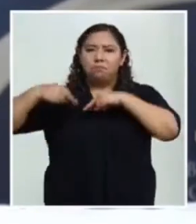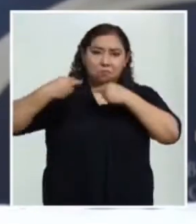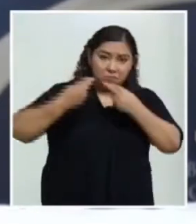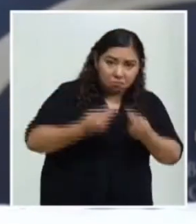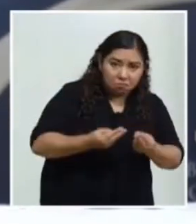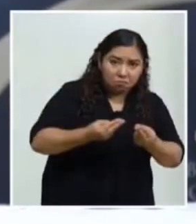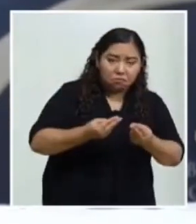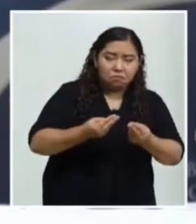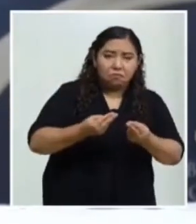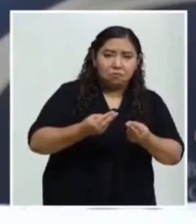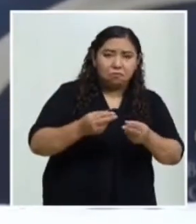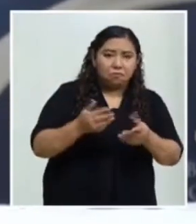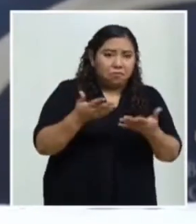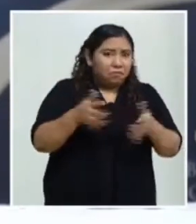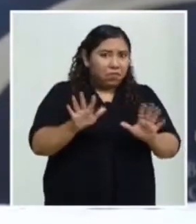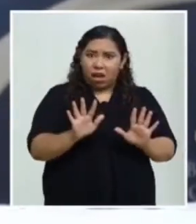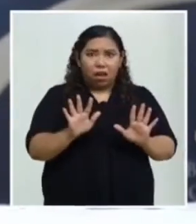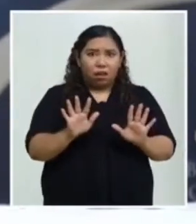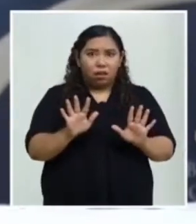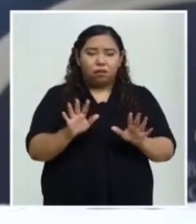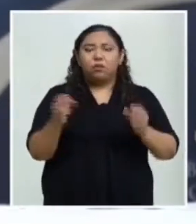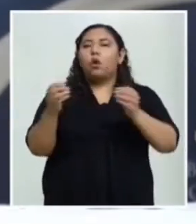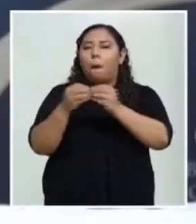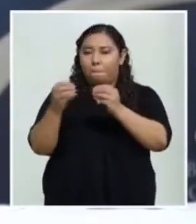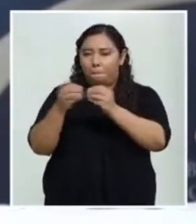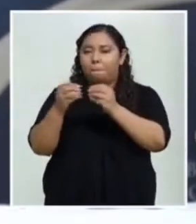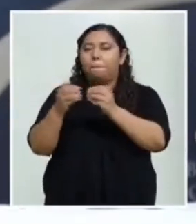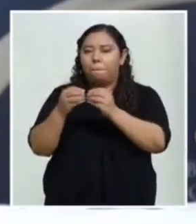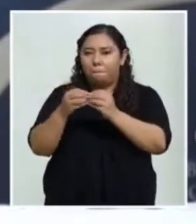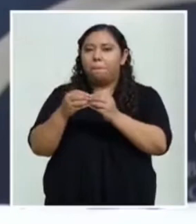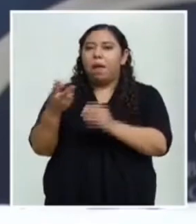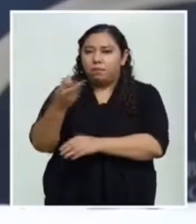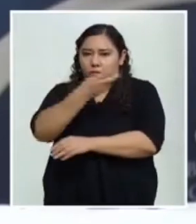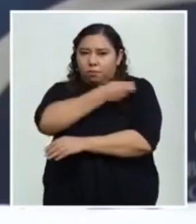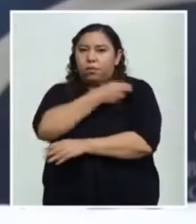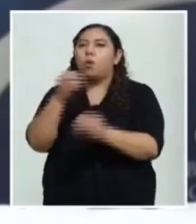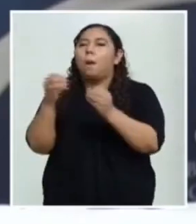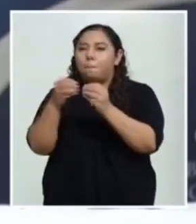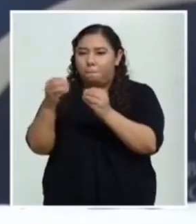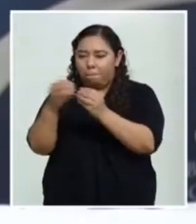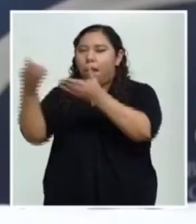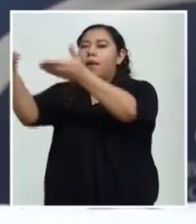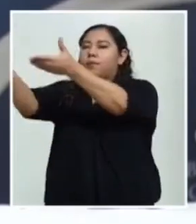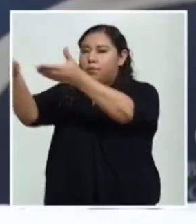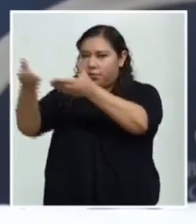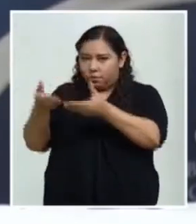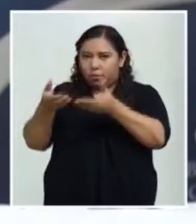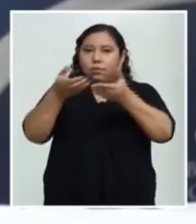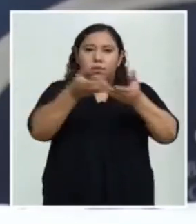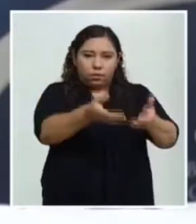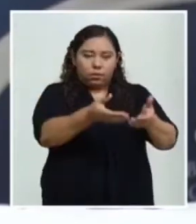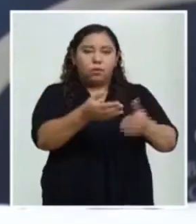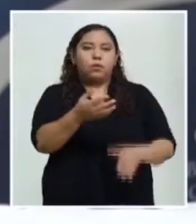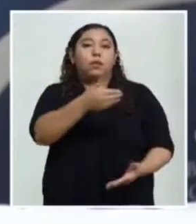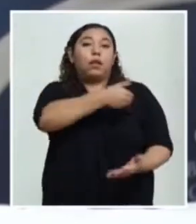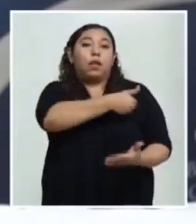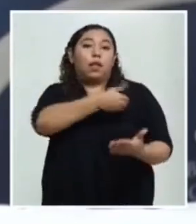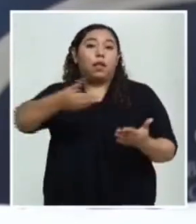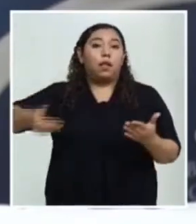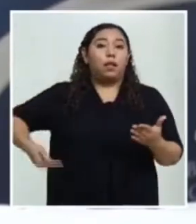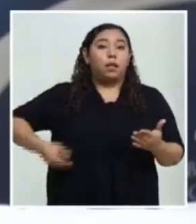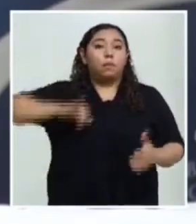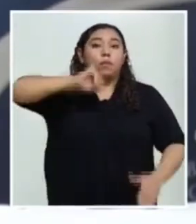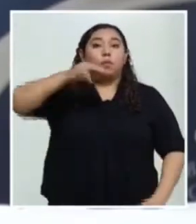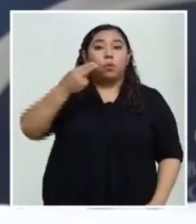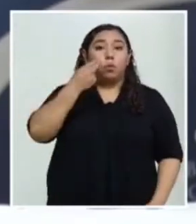donación por COVAX, Gavi COVAX, y la respuesta es que sí, que el presidente ha pedido a la Organización Panamericana